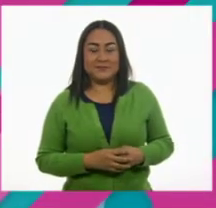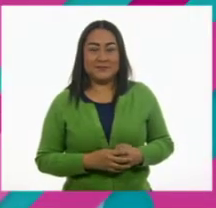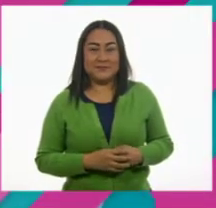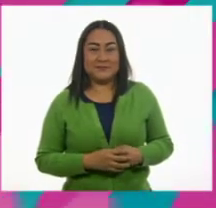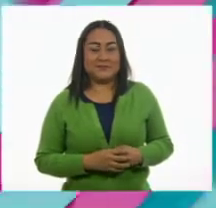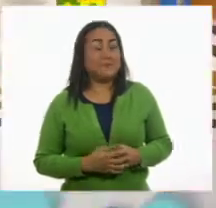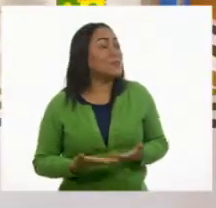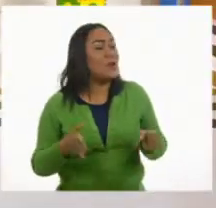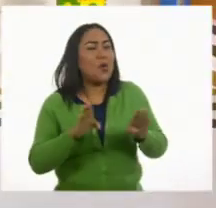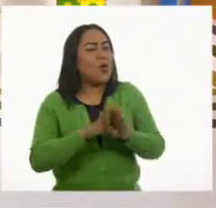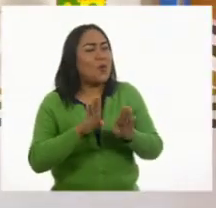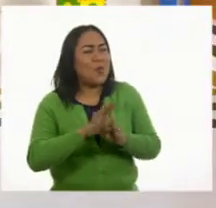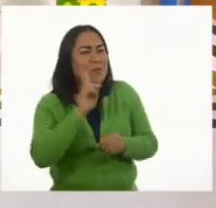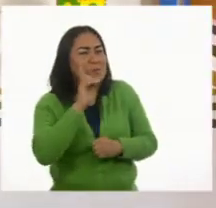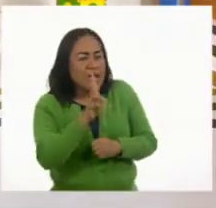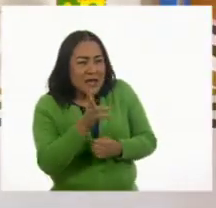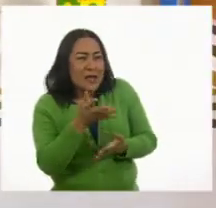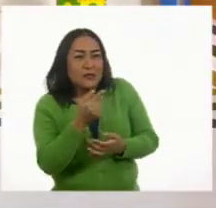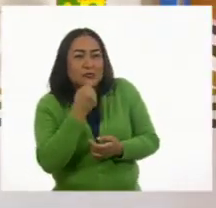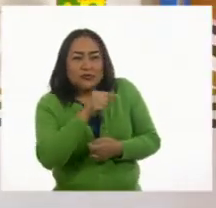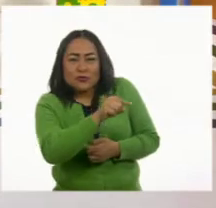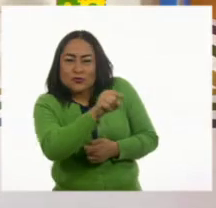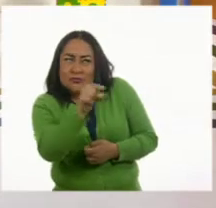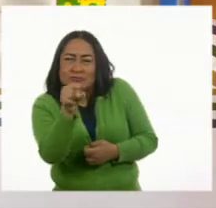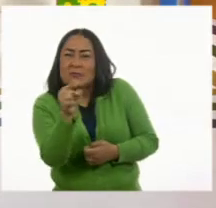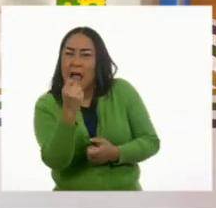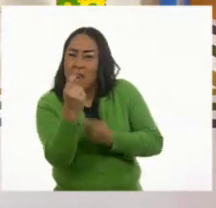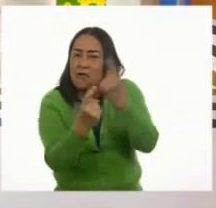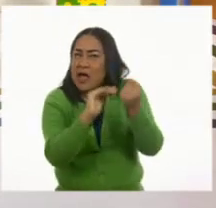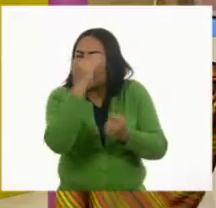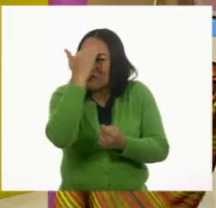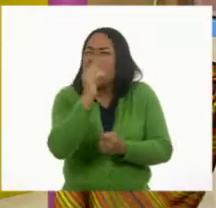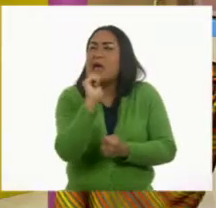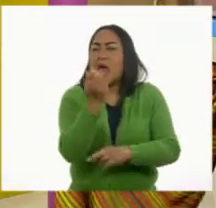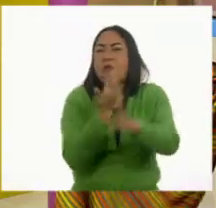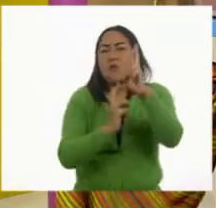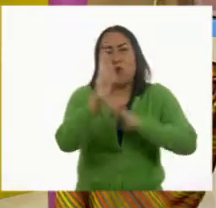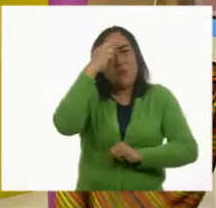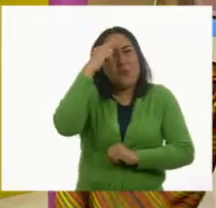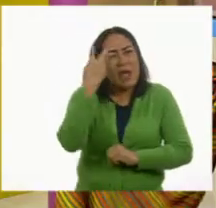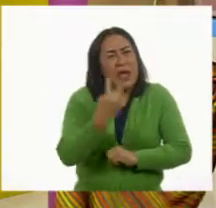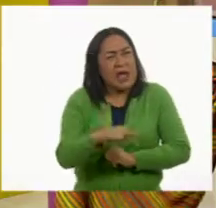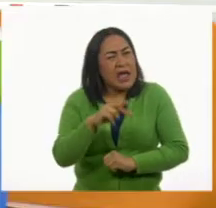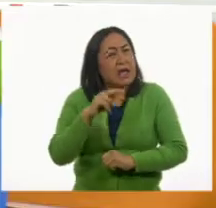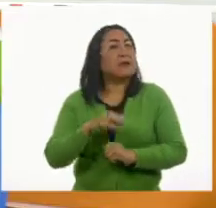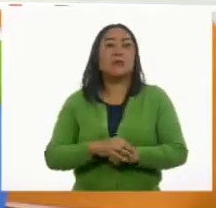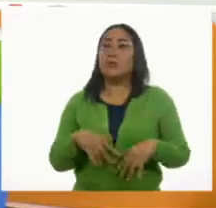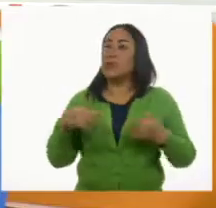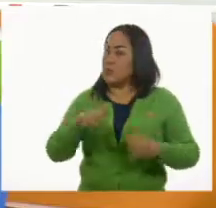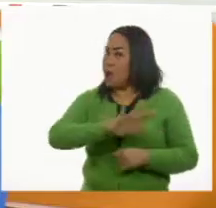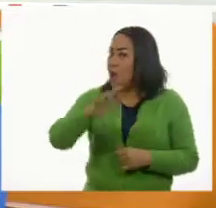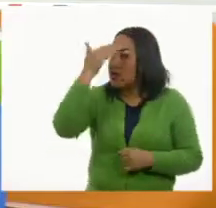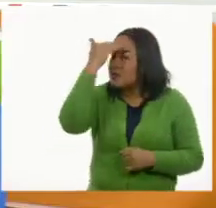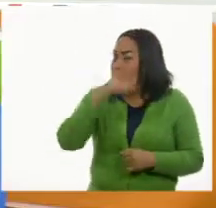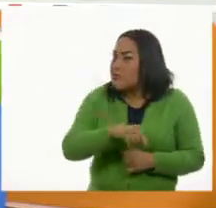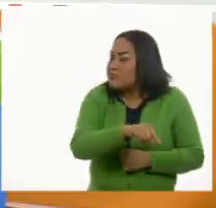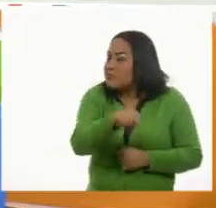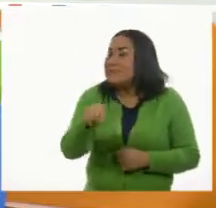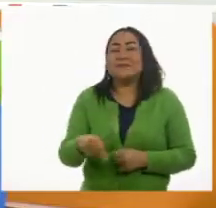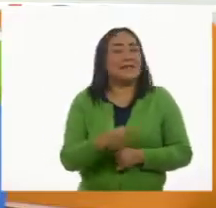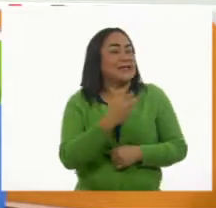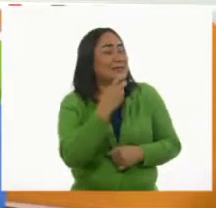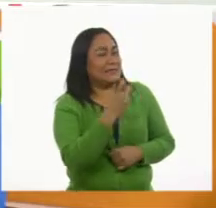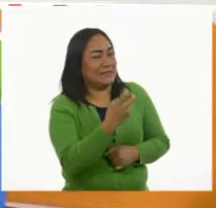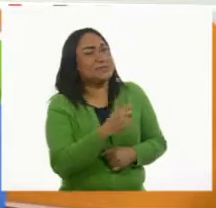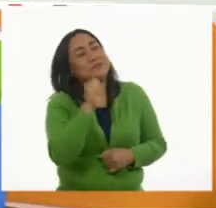¿Qué te parece lo que saben los niños sobre la revolución mexicana, Pilar? Saben muchísimo. Así es. Por lo general, cuando